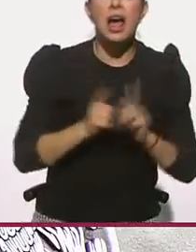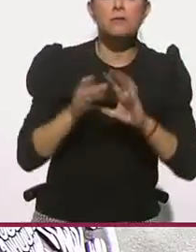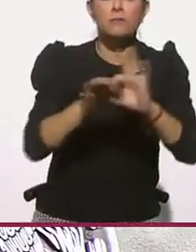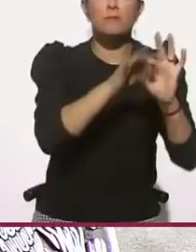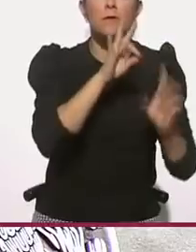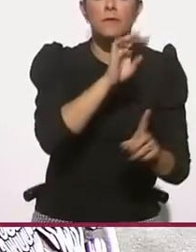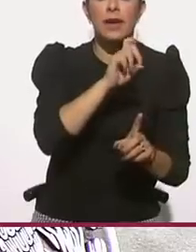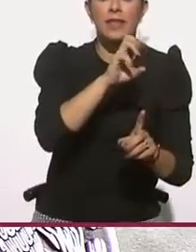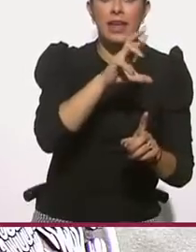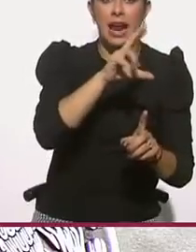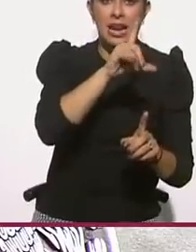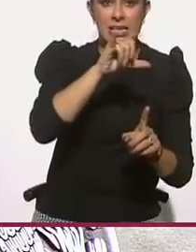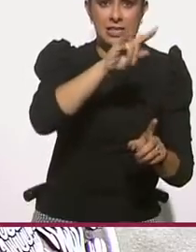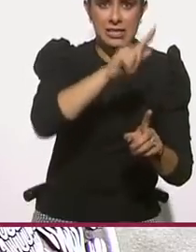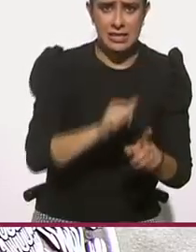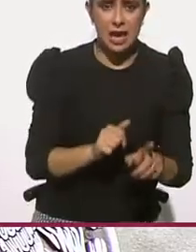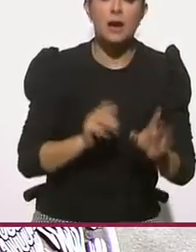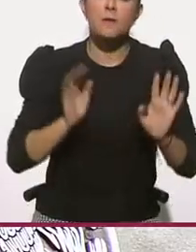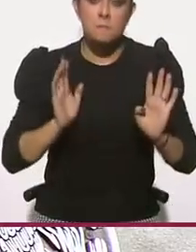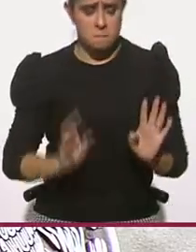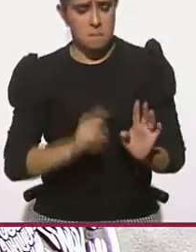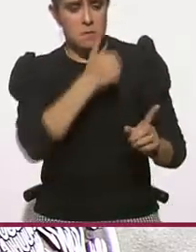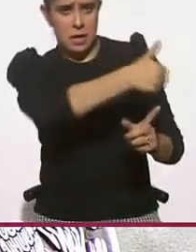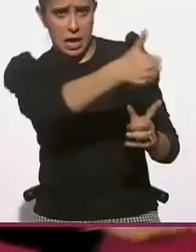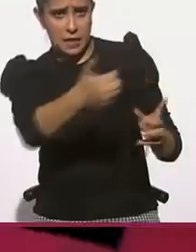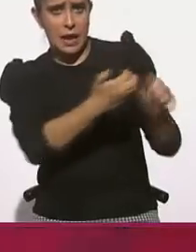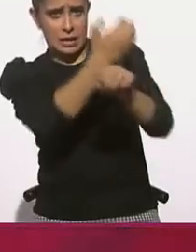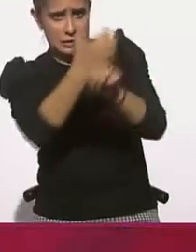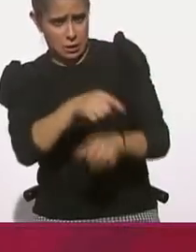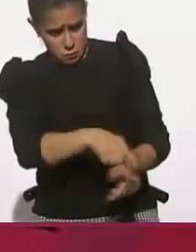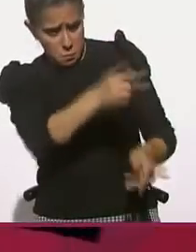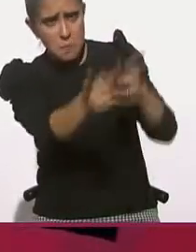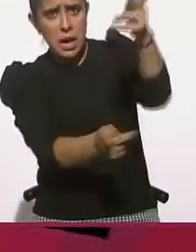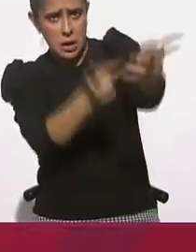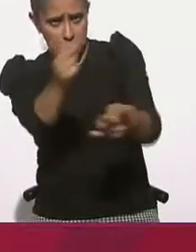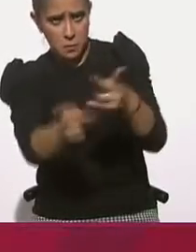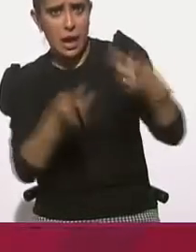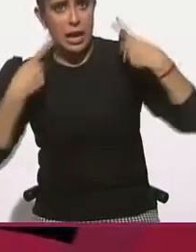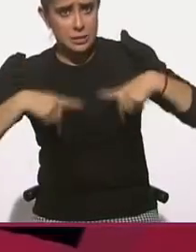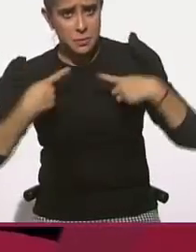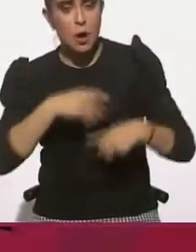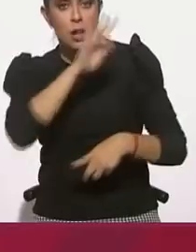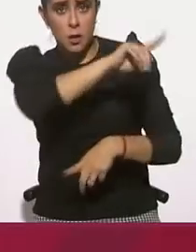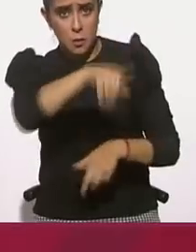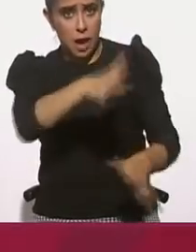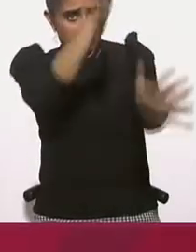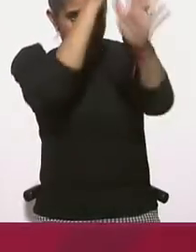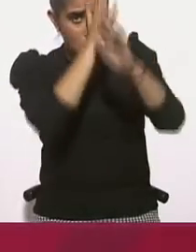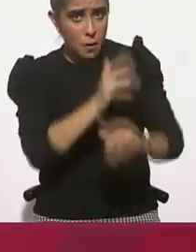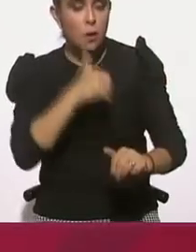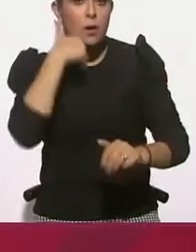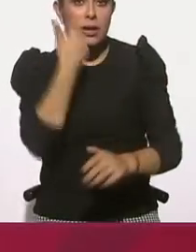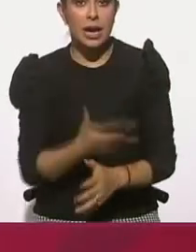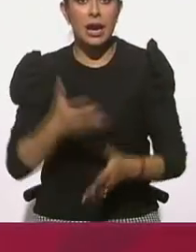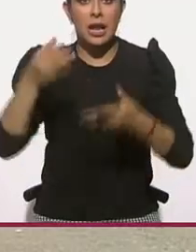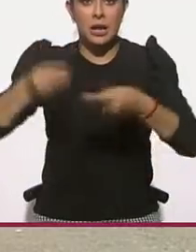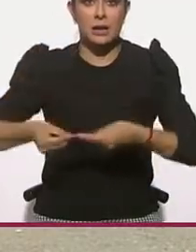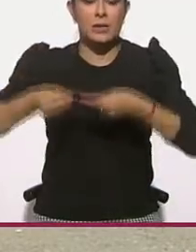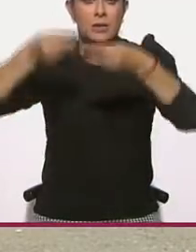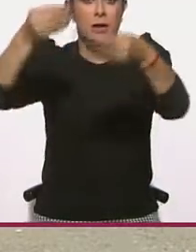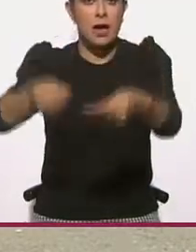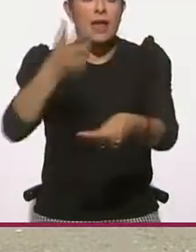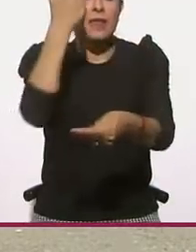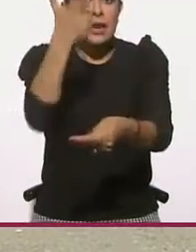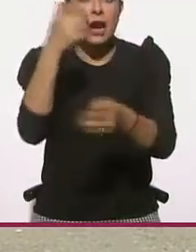propusieron realizar una consulta en sus estados para preguntar a la población si están de acuerdo en permanecer en el pacto fiscal con la federación.